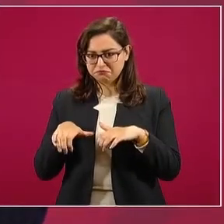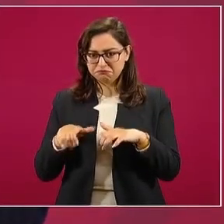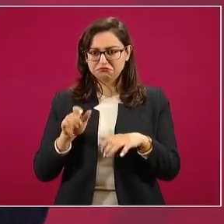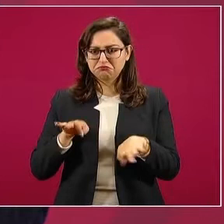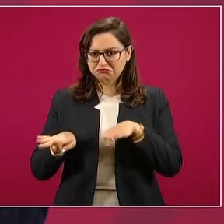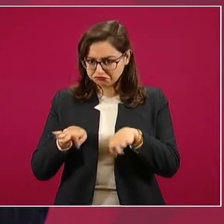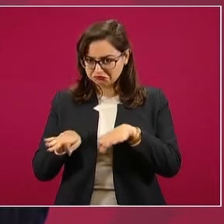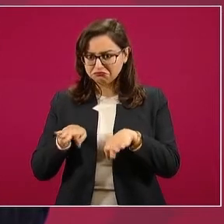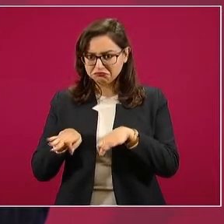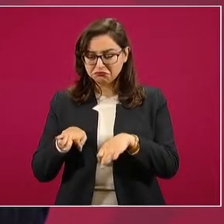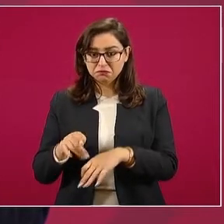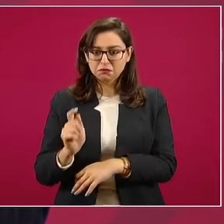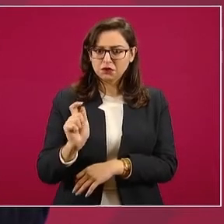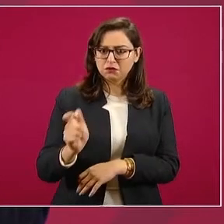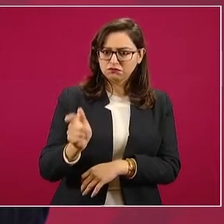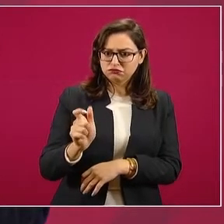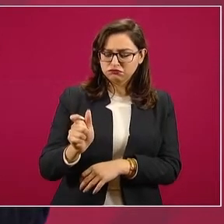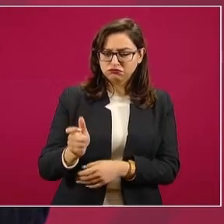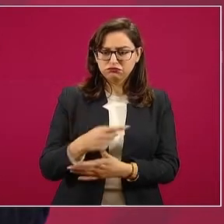prestaciones.